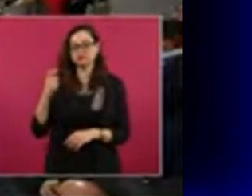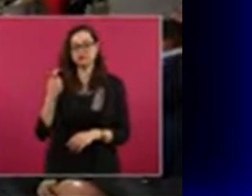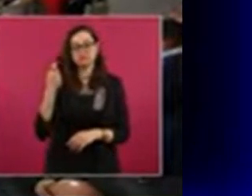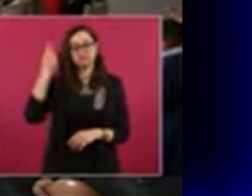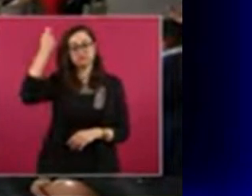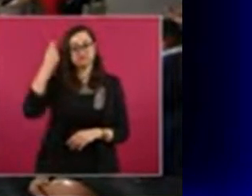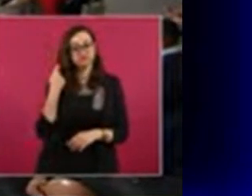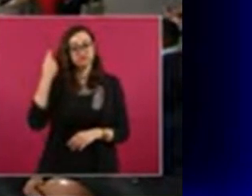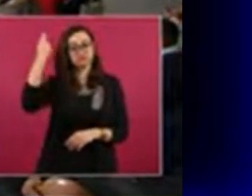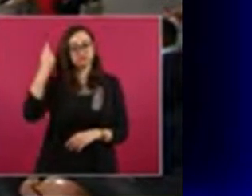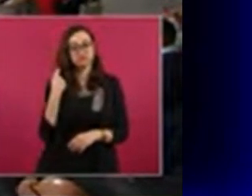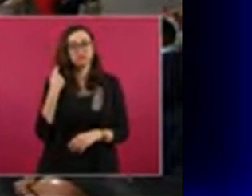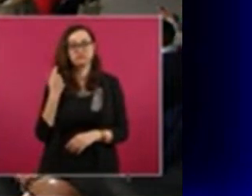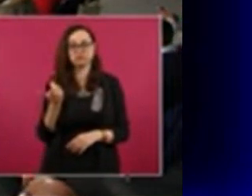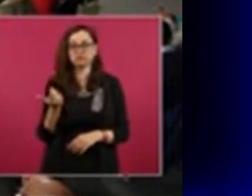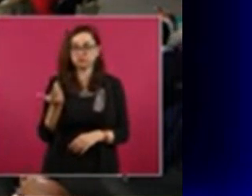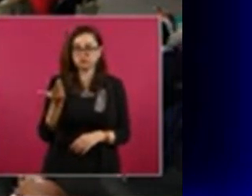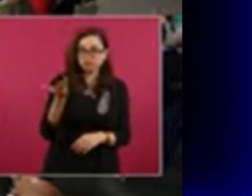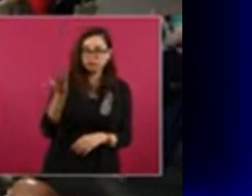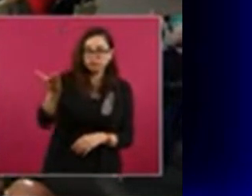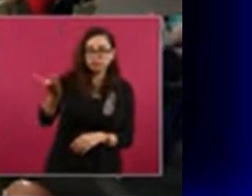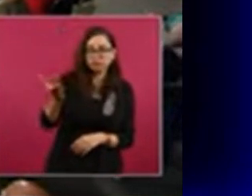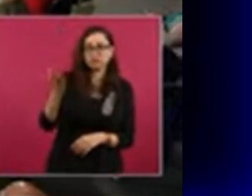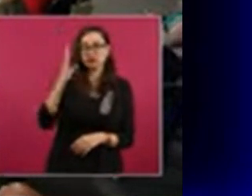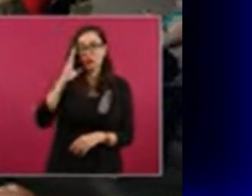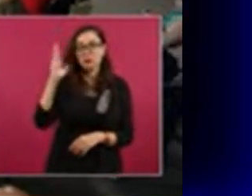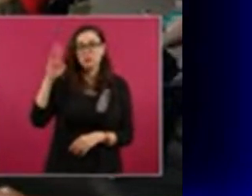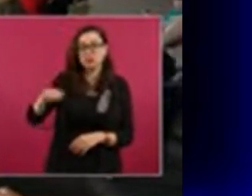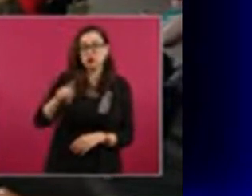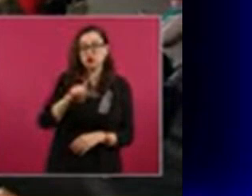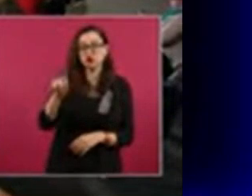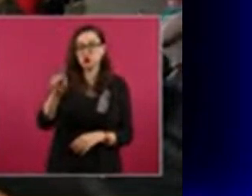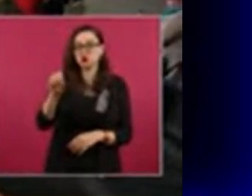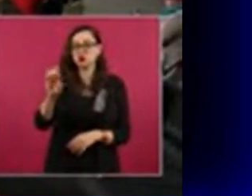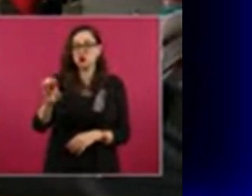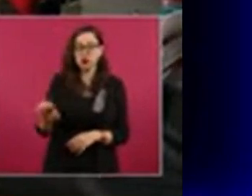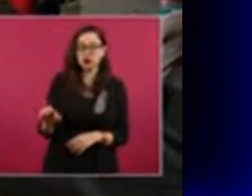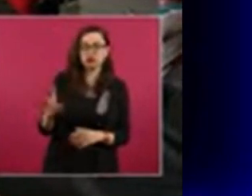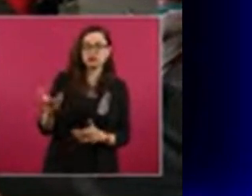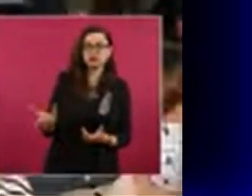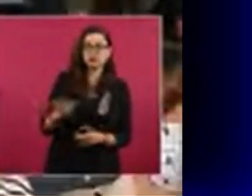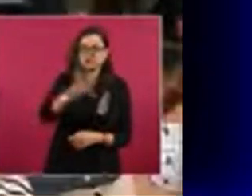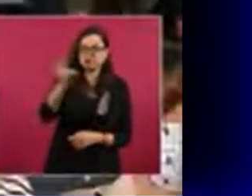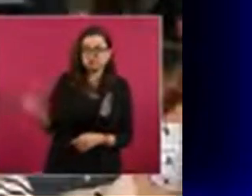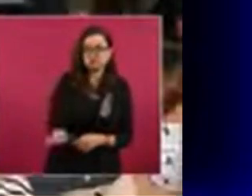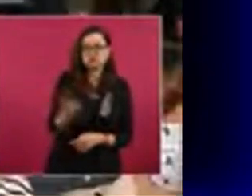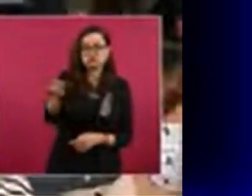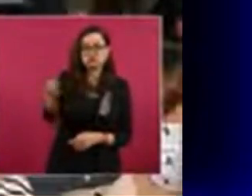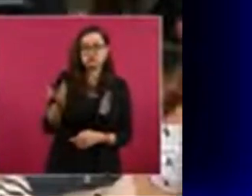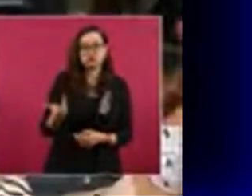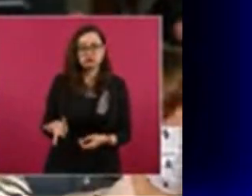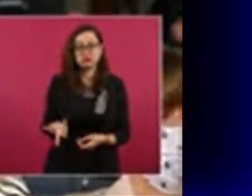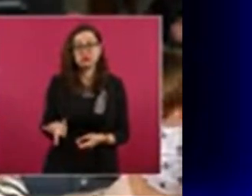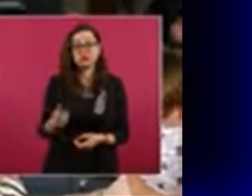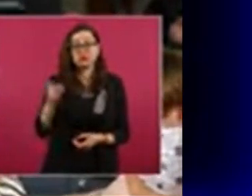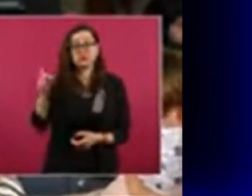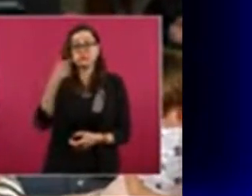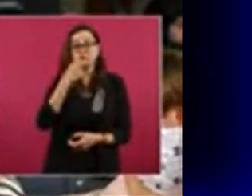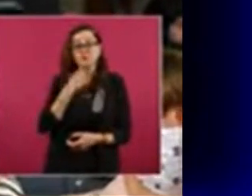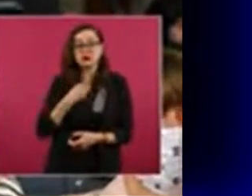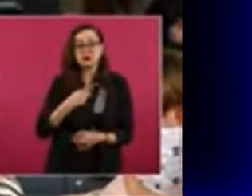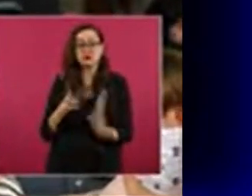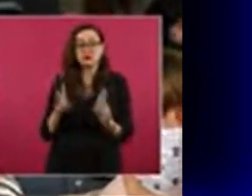le hice la pregunta al maestro Zoé Robledo y él nos dijo que esos recursos